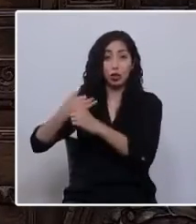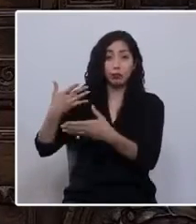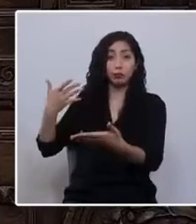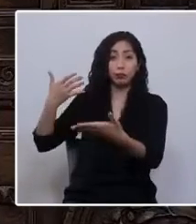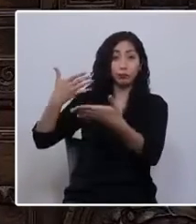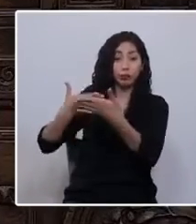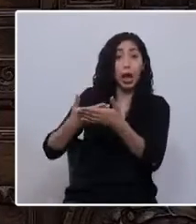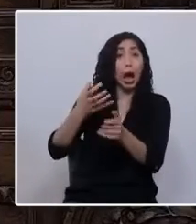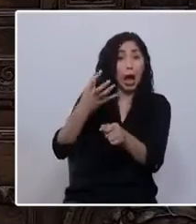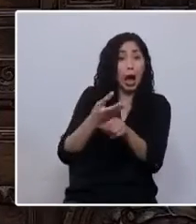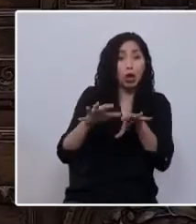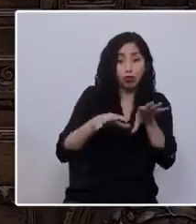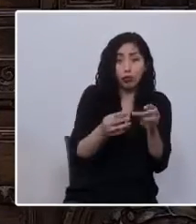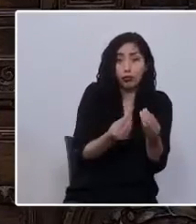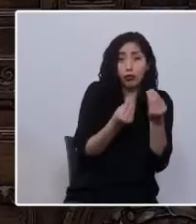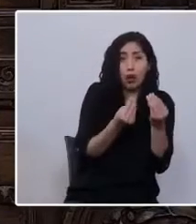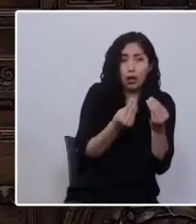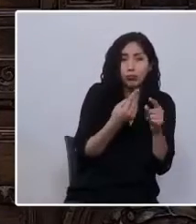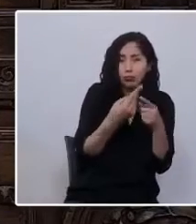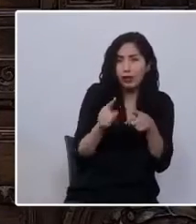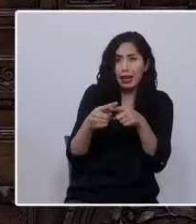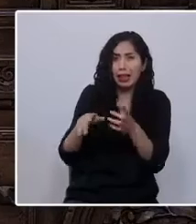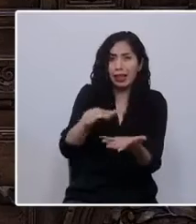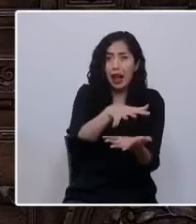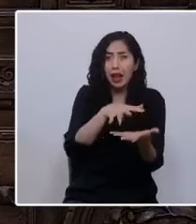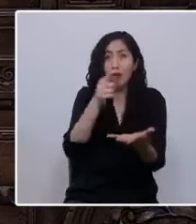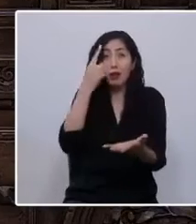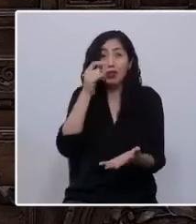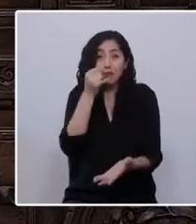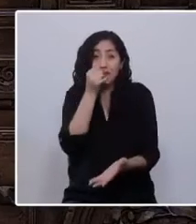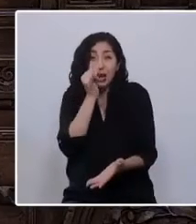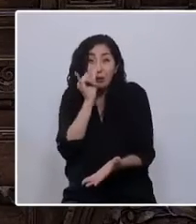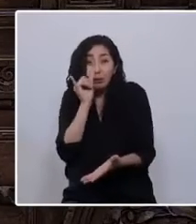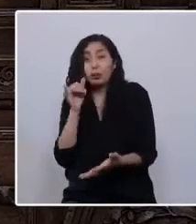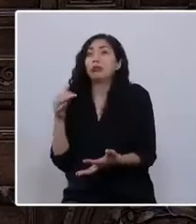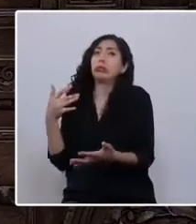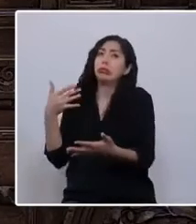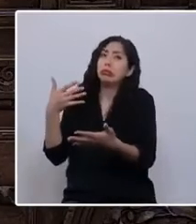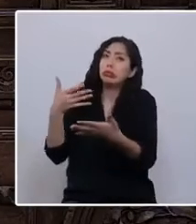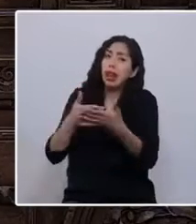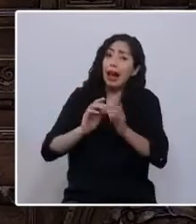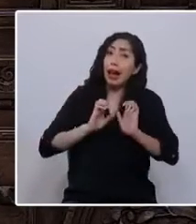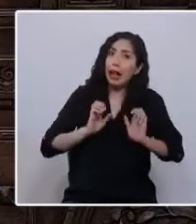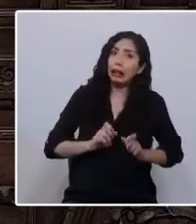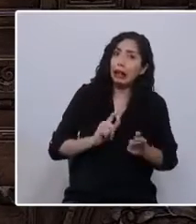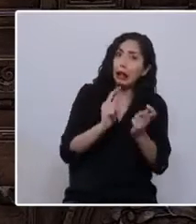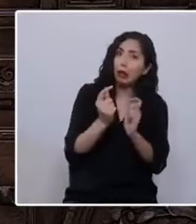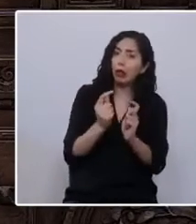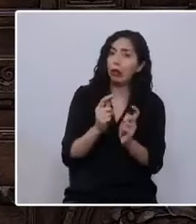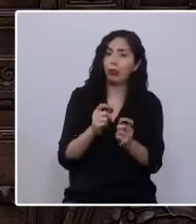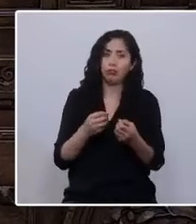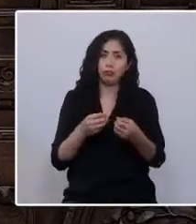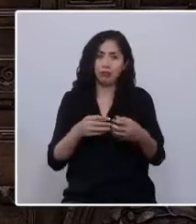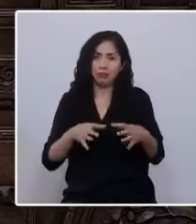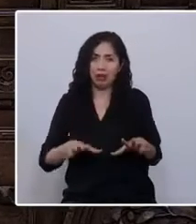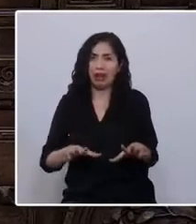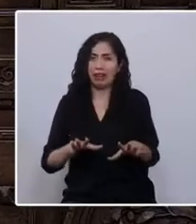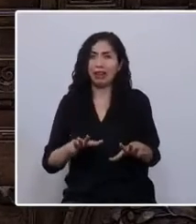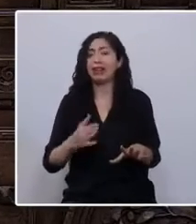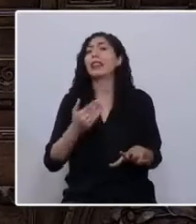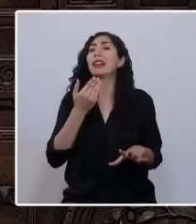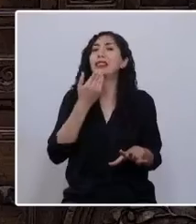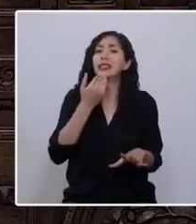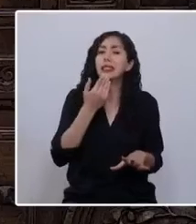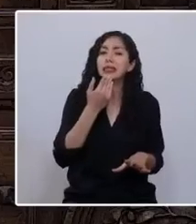muchas áreas. Sin embargo, con el tiempo se fue perdiendo la épica transformadora y la vocación reformista fue